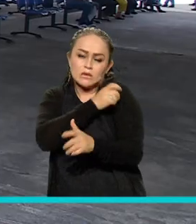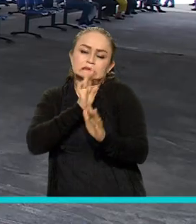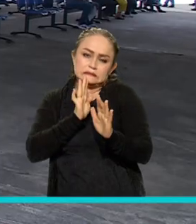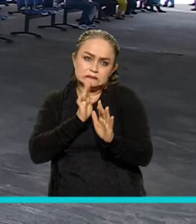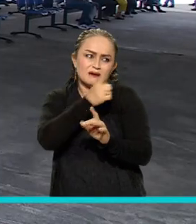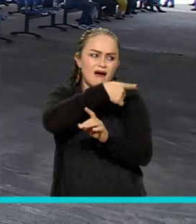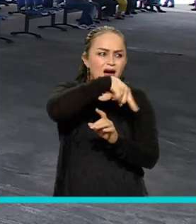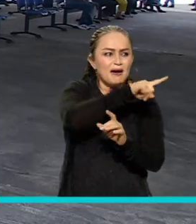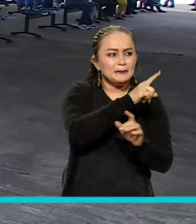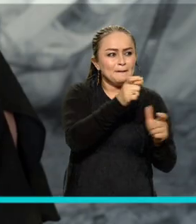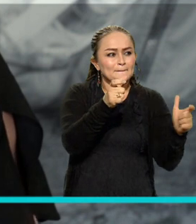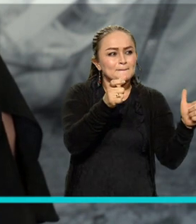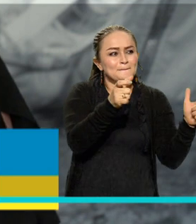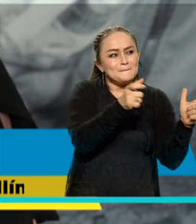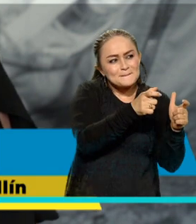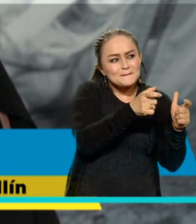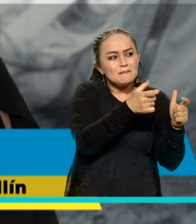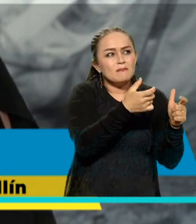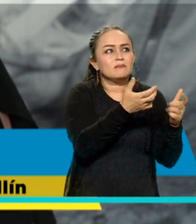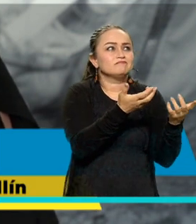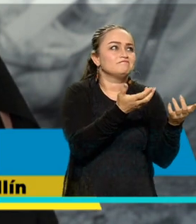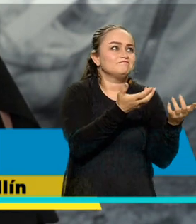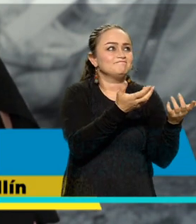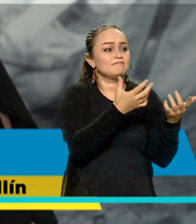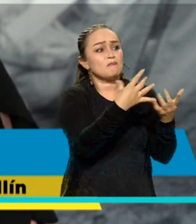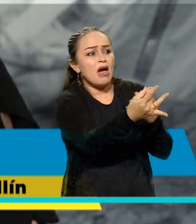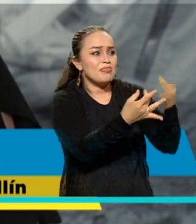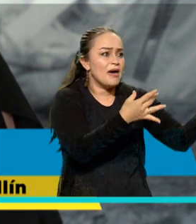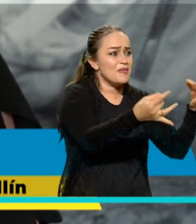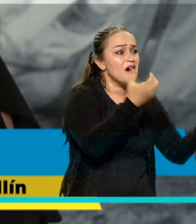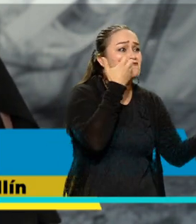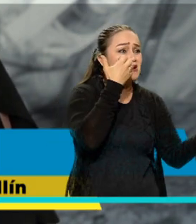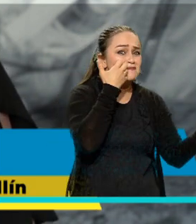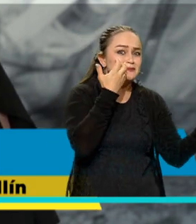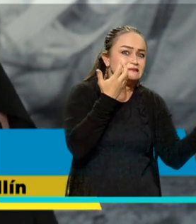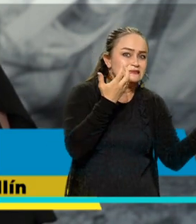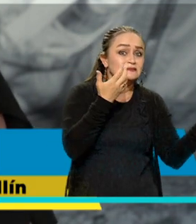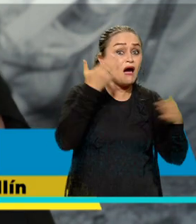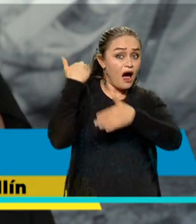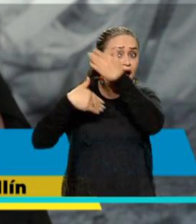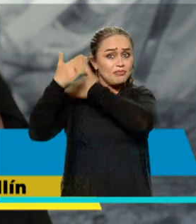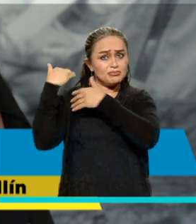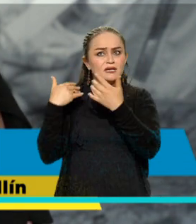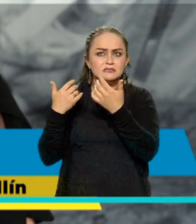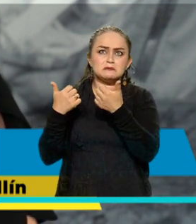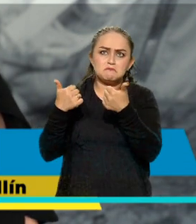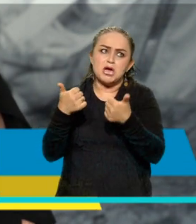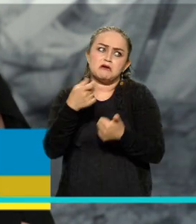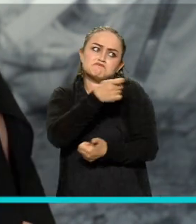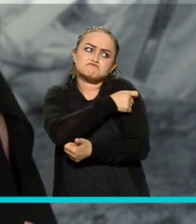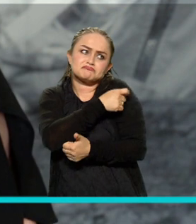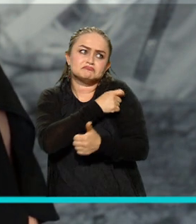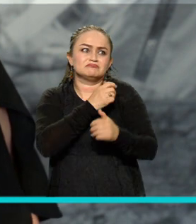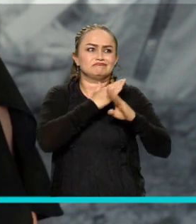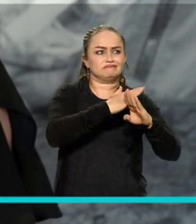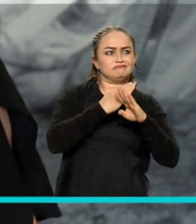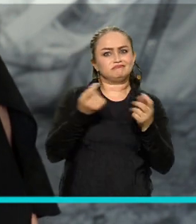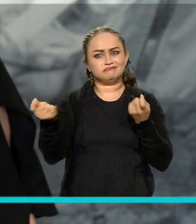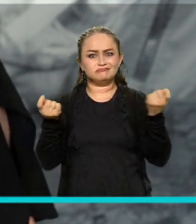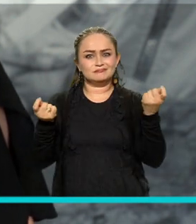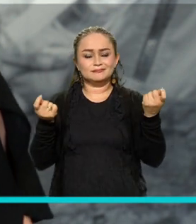porque próximamente esas personas, esa pequeña inmunidad que habían logrado con la primera dosis,